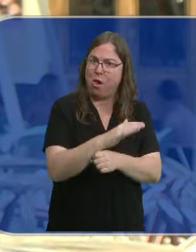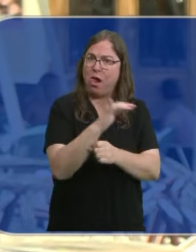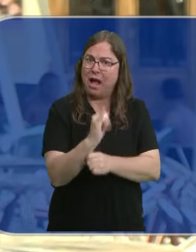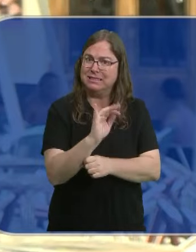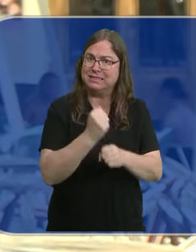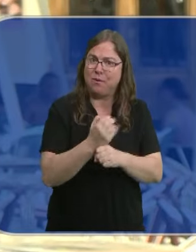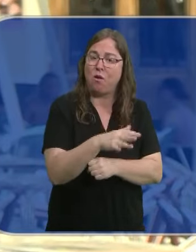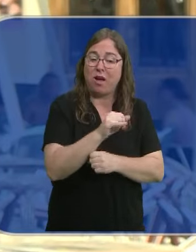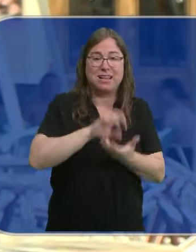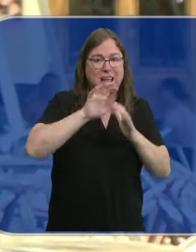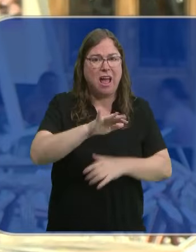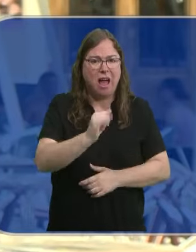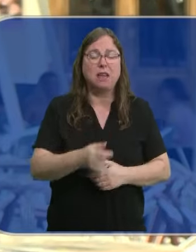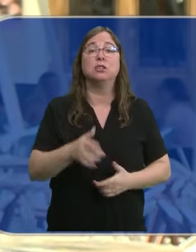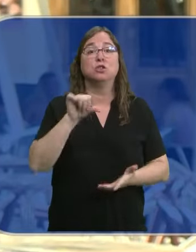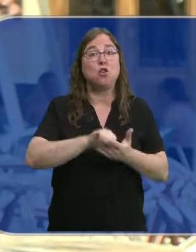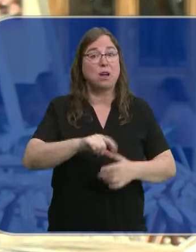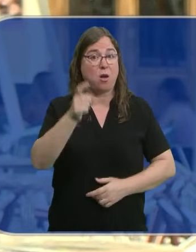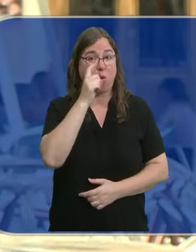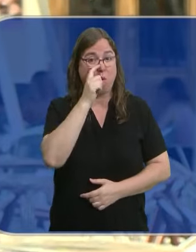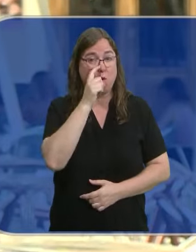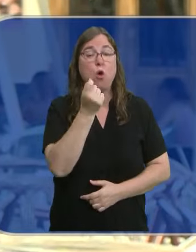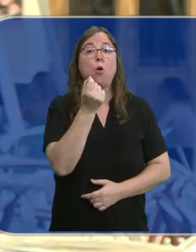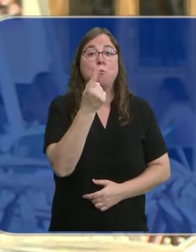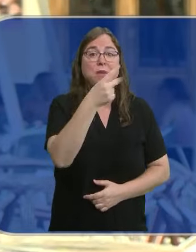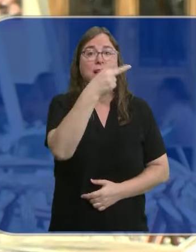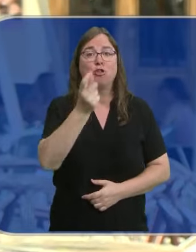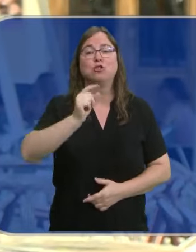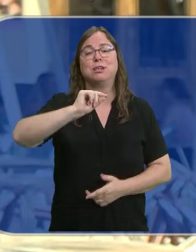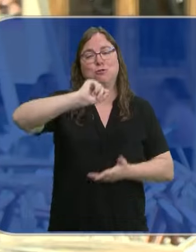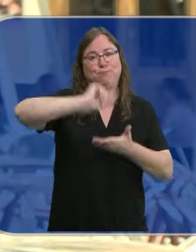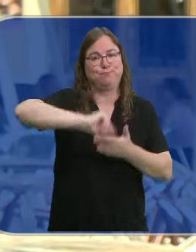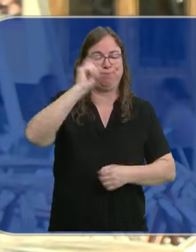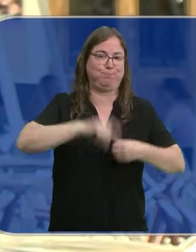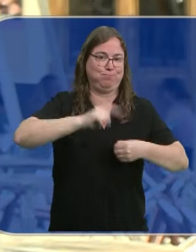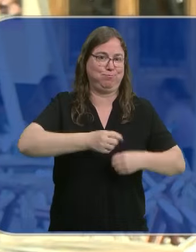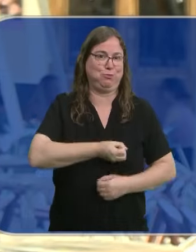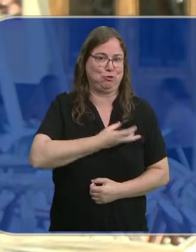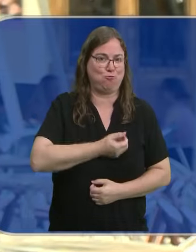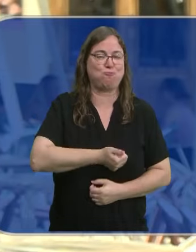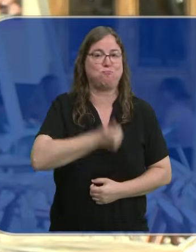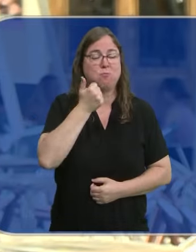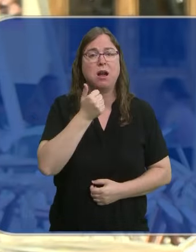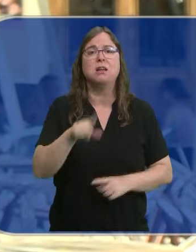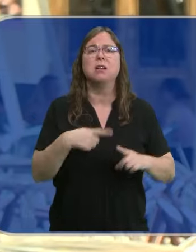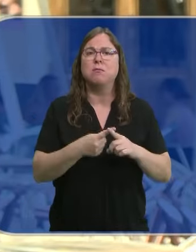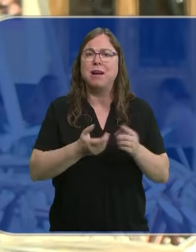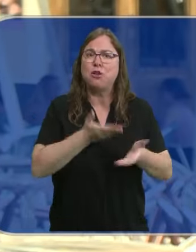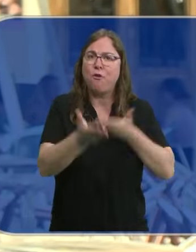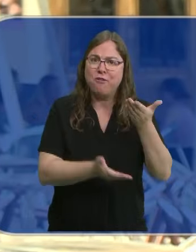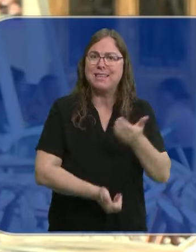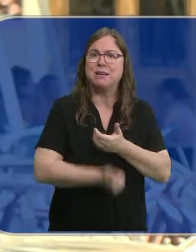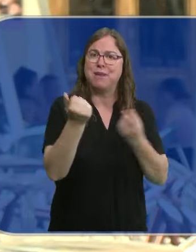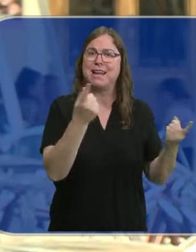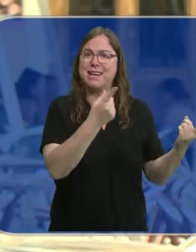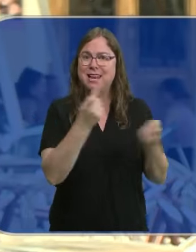sino todo lo contrario. Aquí en Castilla y León se ha cerrado el mes de junio con 1.200 afiliados más. Y se calcula que la oferta es mayor, por lo